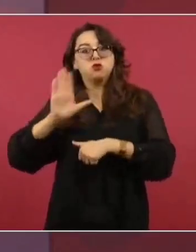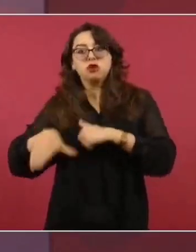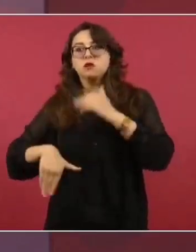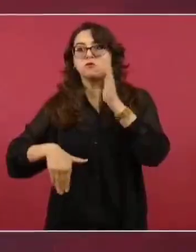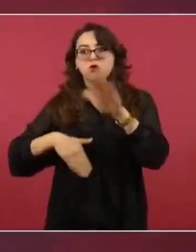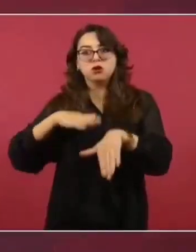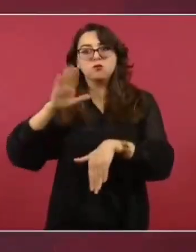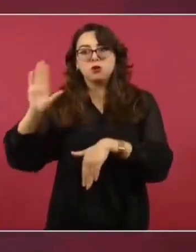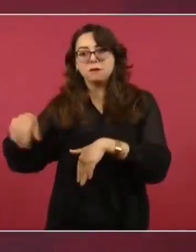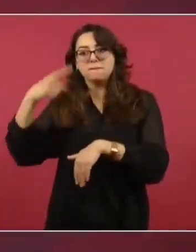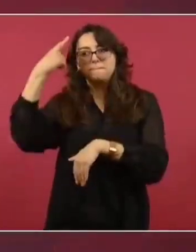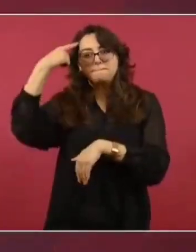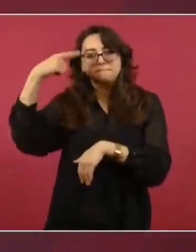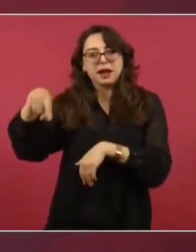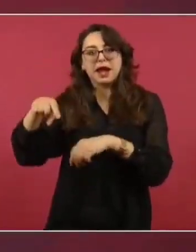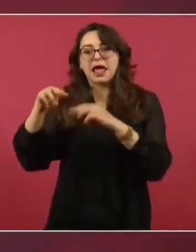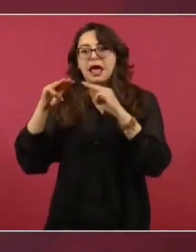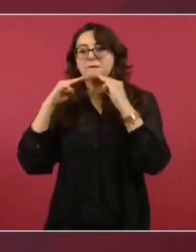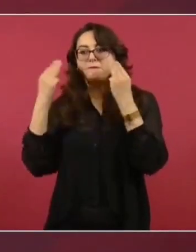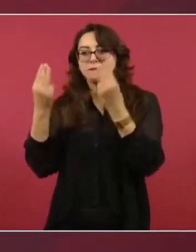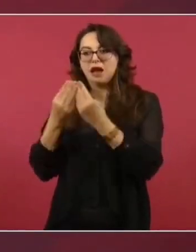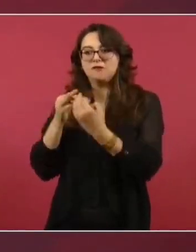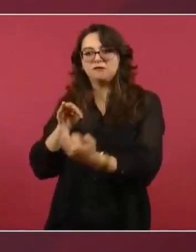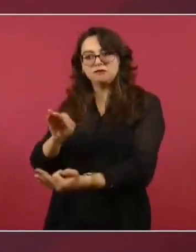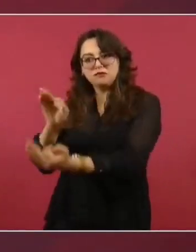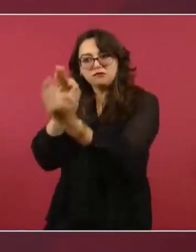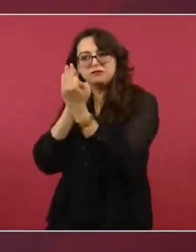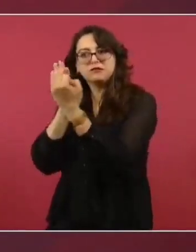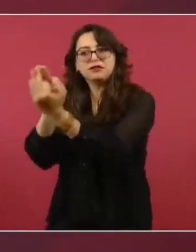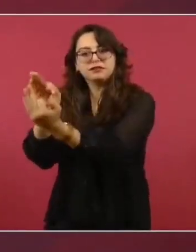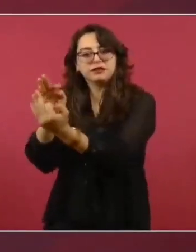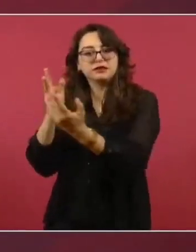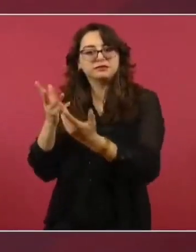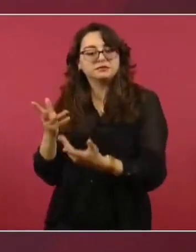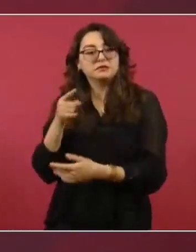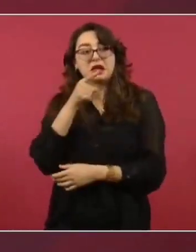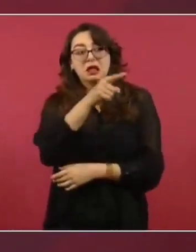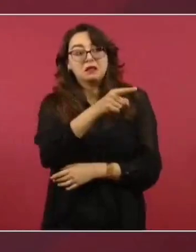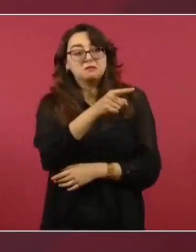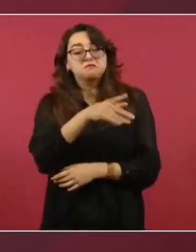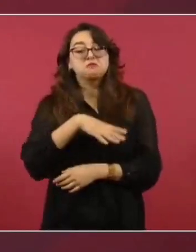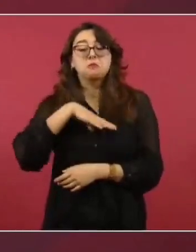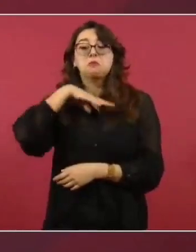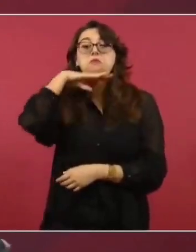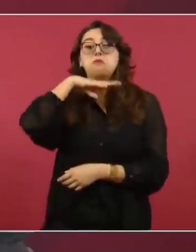Por lo que se ve, no lo sabe o finge no saberlo.